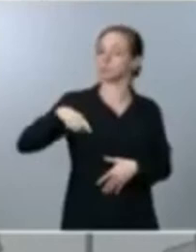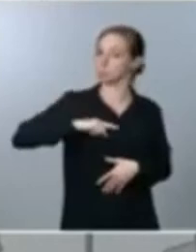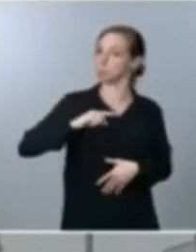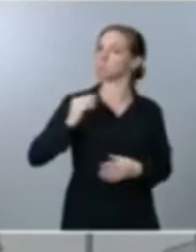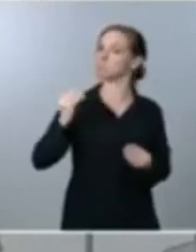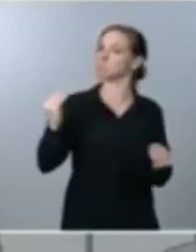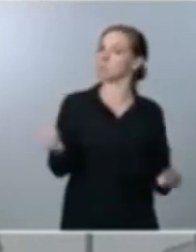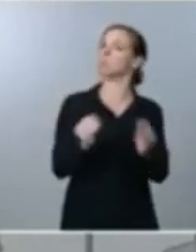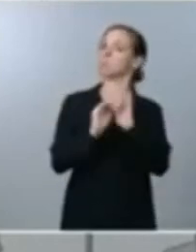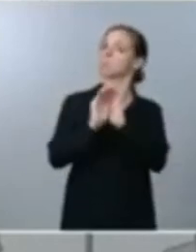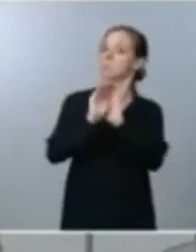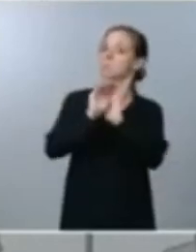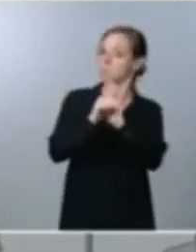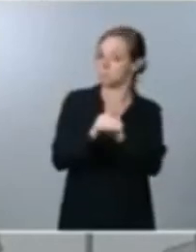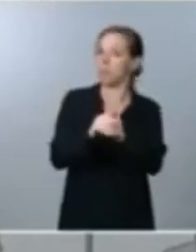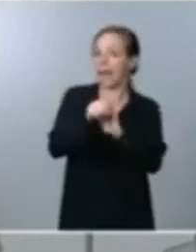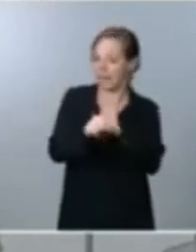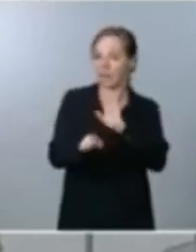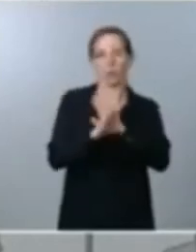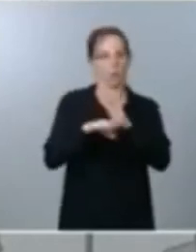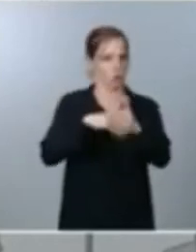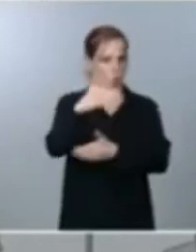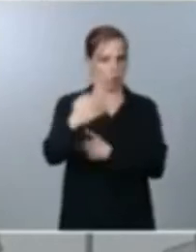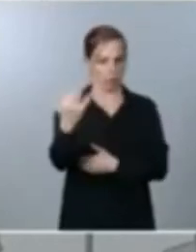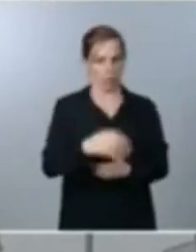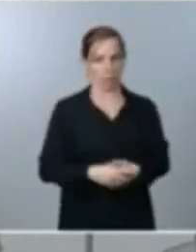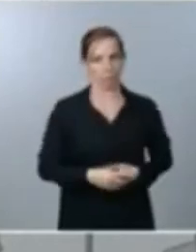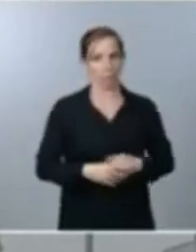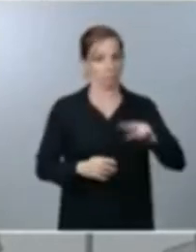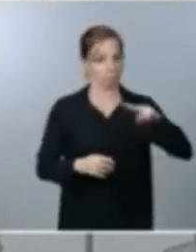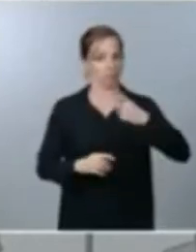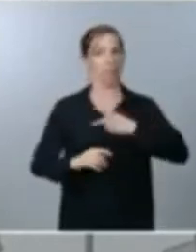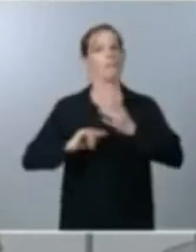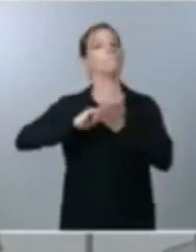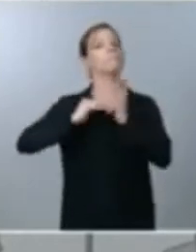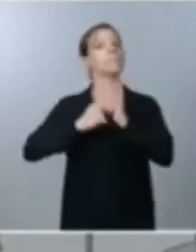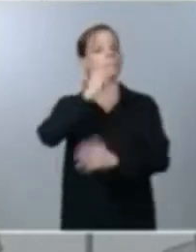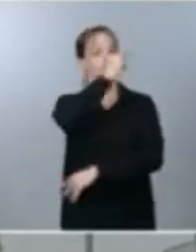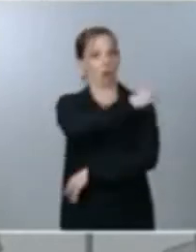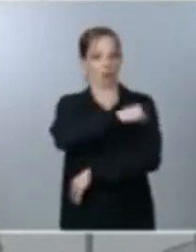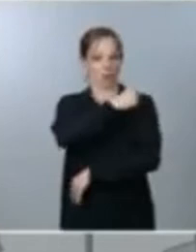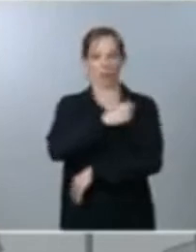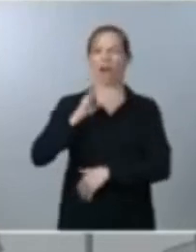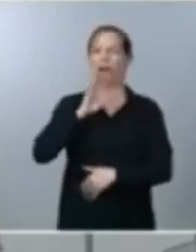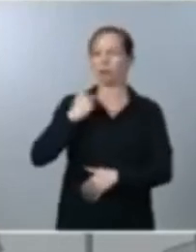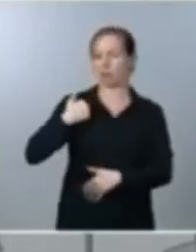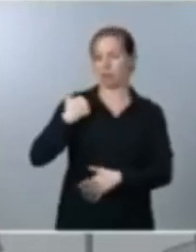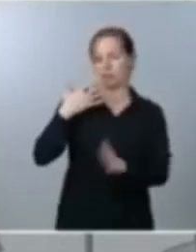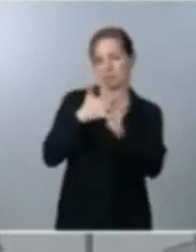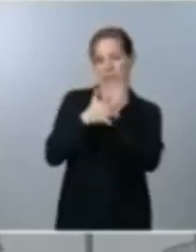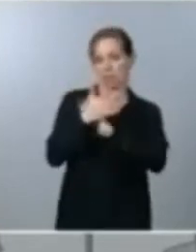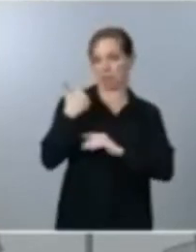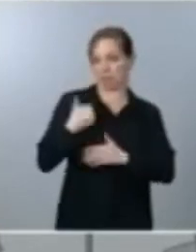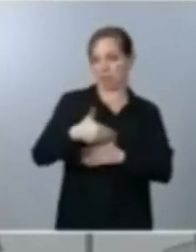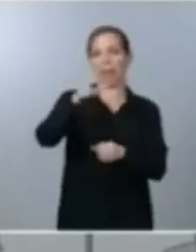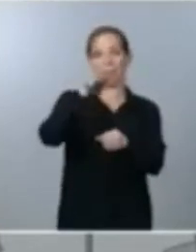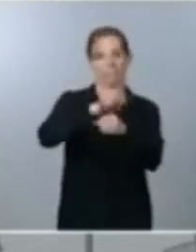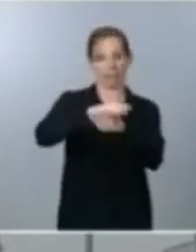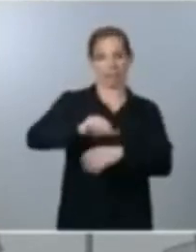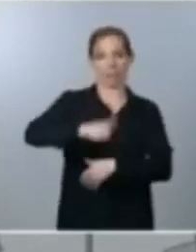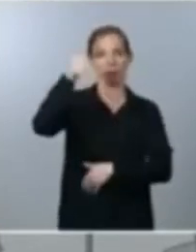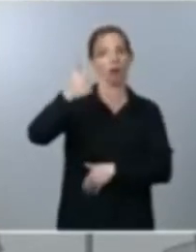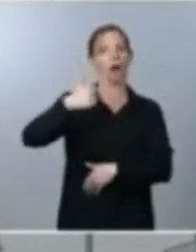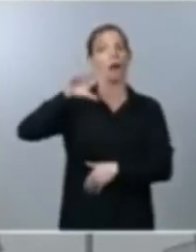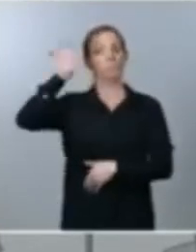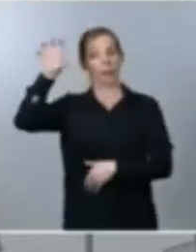dinámica en segundo lugar el plan de vacunación que les he explicado y que vamos a aprobar el próximo martes vamos a ser junto con Alemania los dos